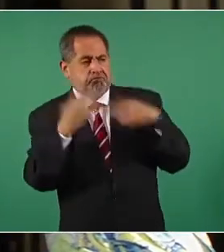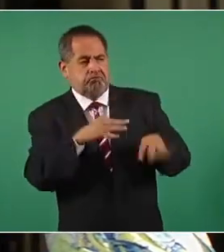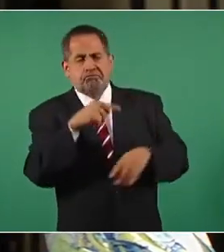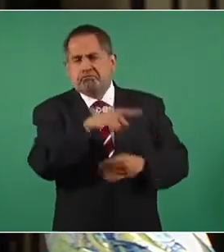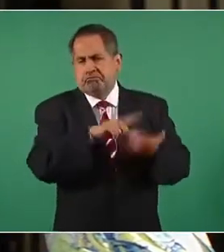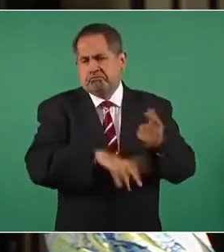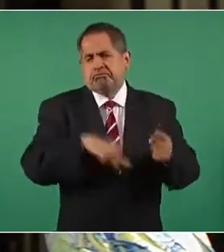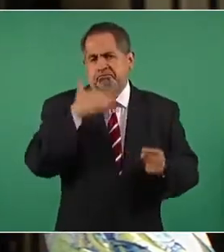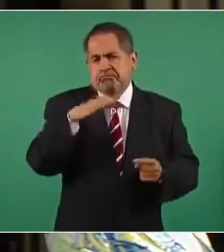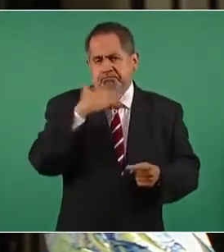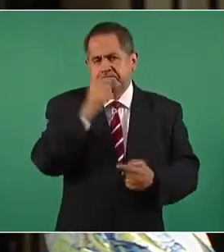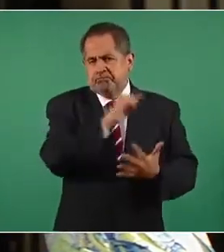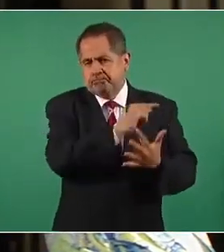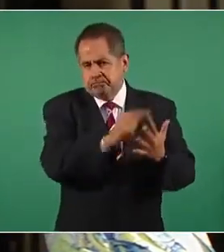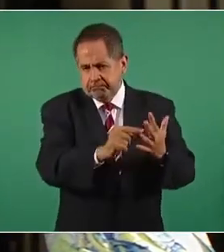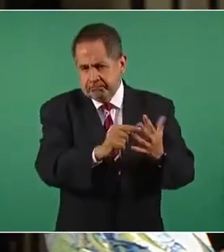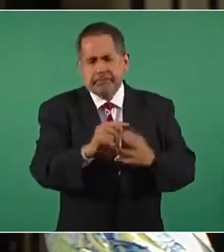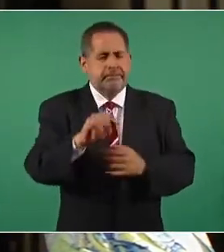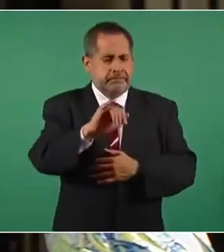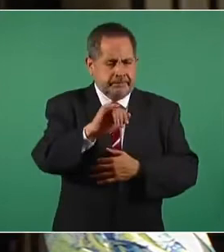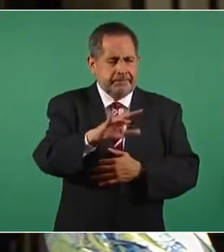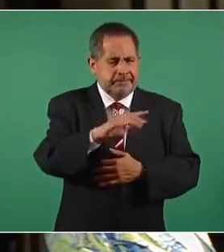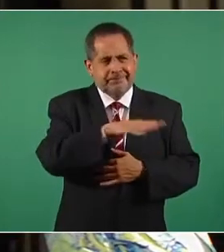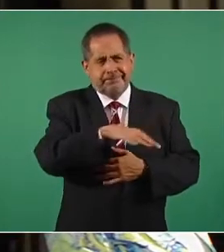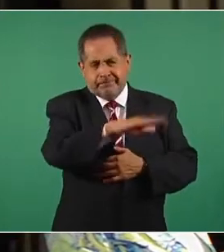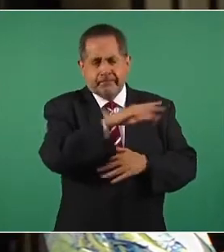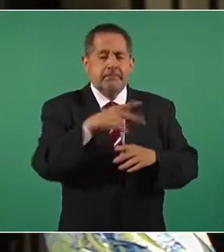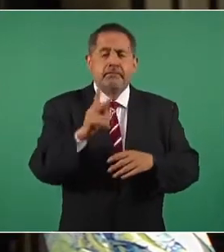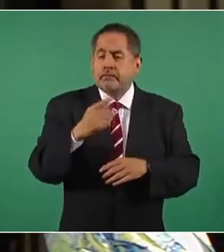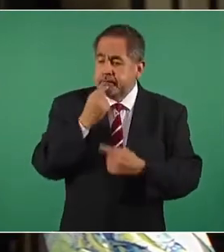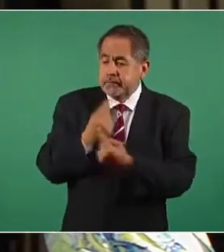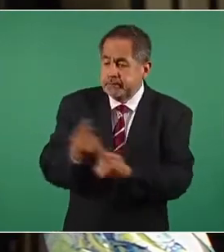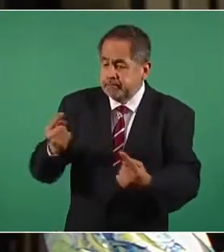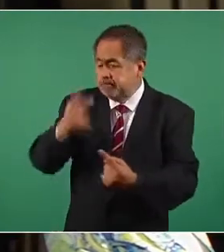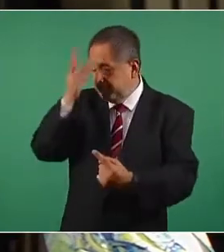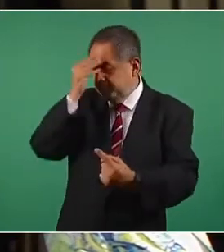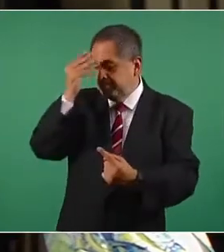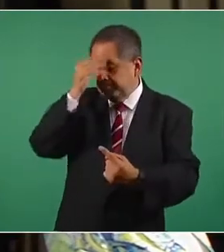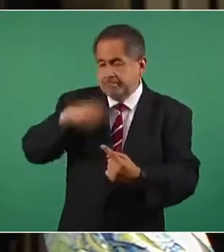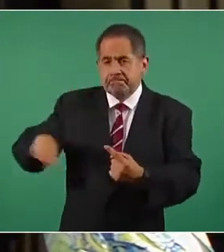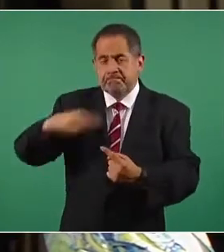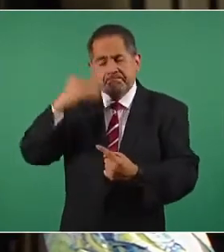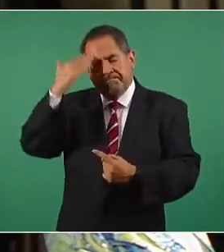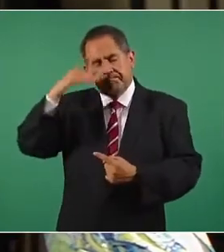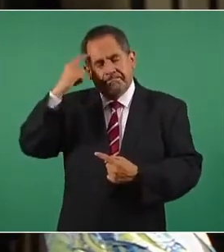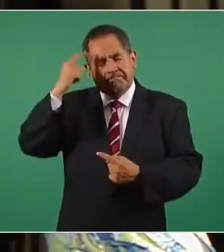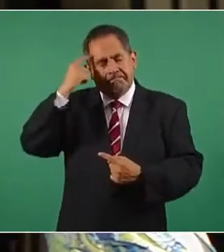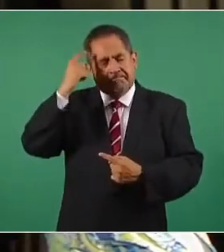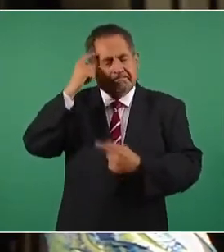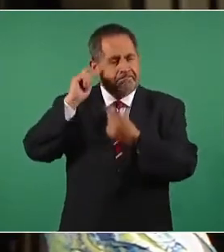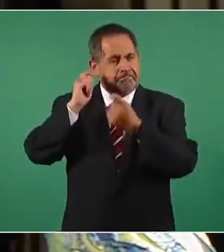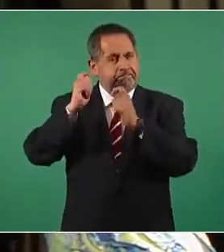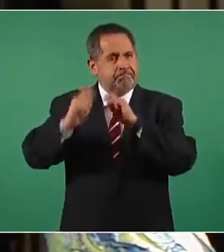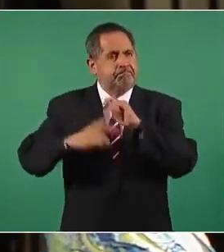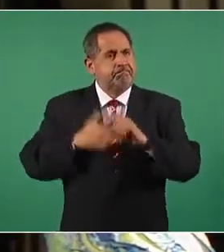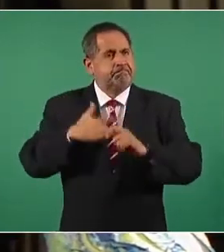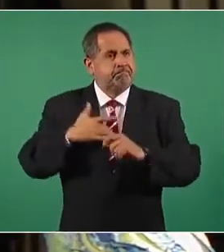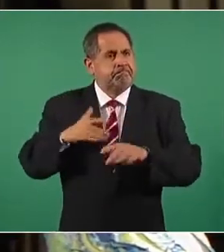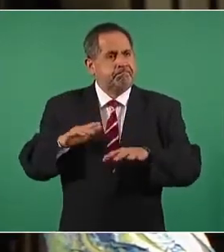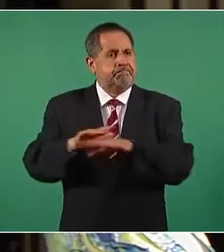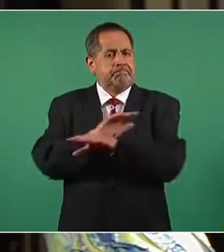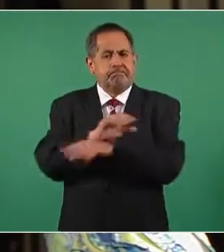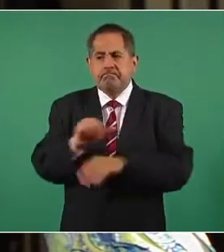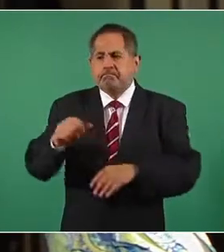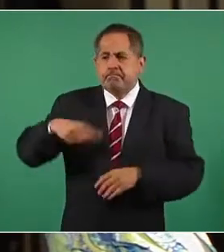actos de corrupción que se puedan dar en los distintos ámbitos de gobierno, sino también como que esta reforma de pensamiento de las y los jóvenes.